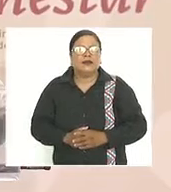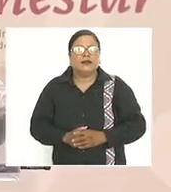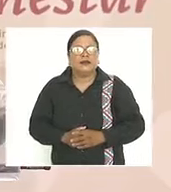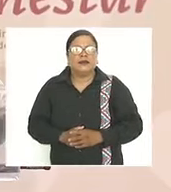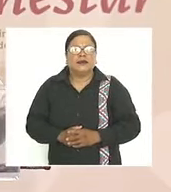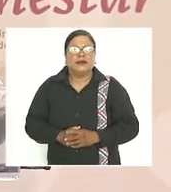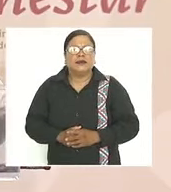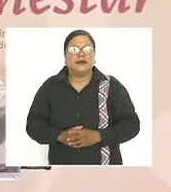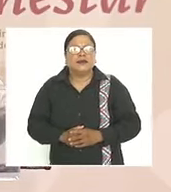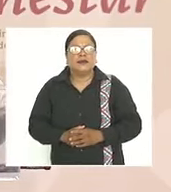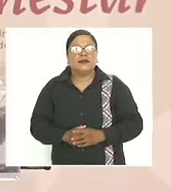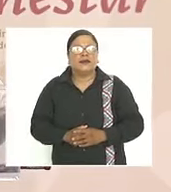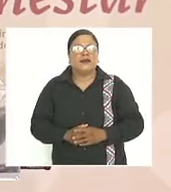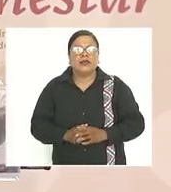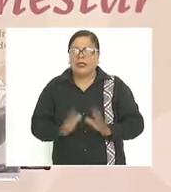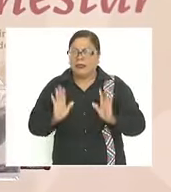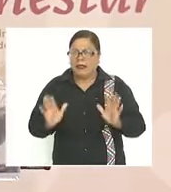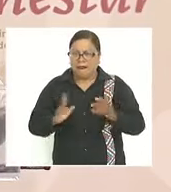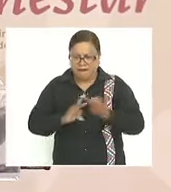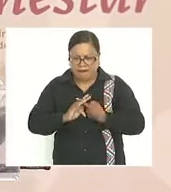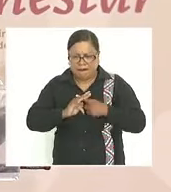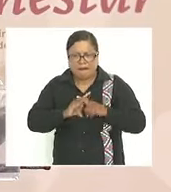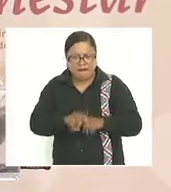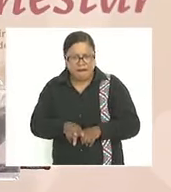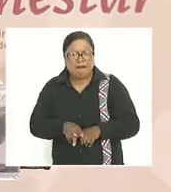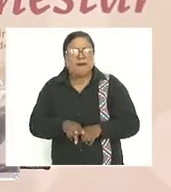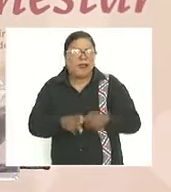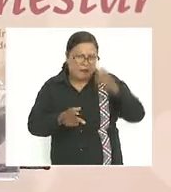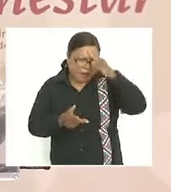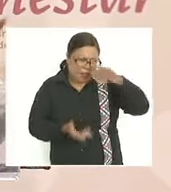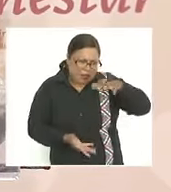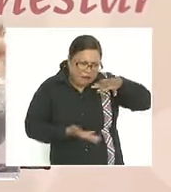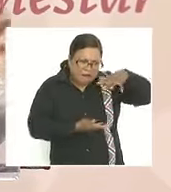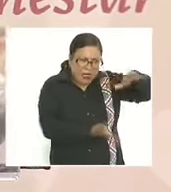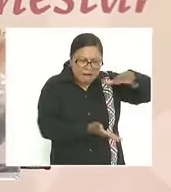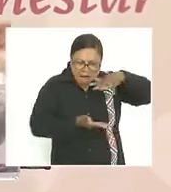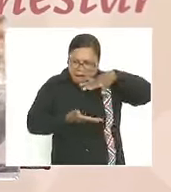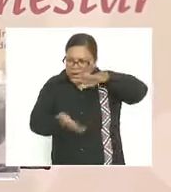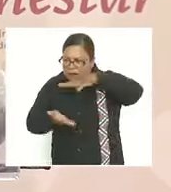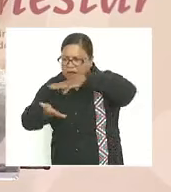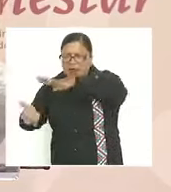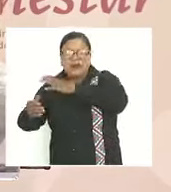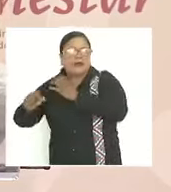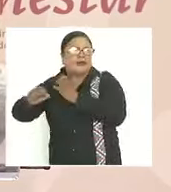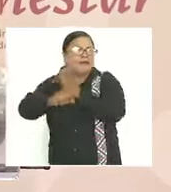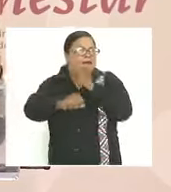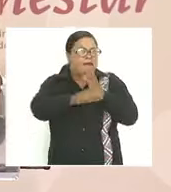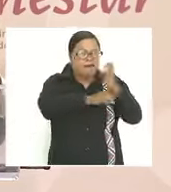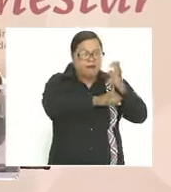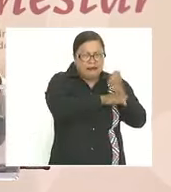y ya empezamos a entregarlos en algunos estados